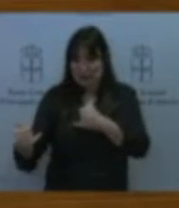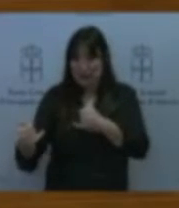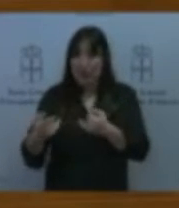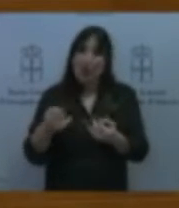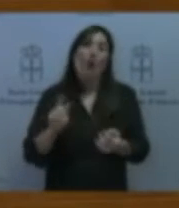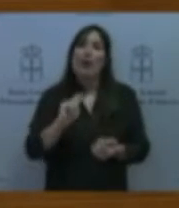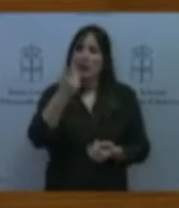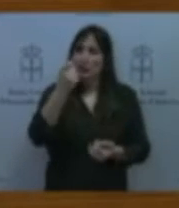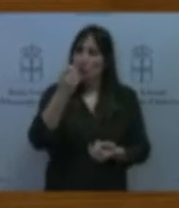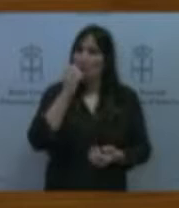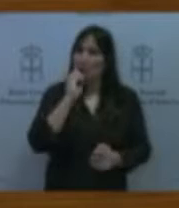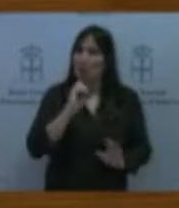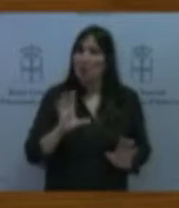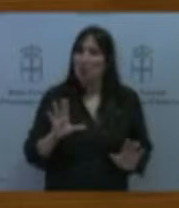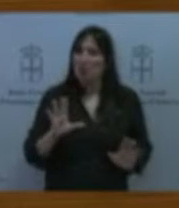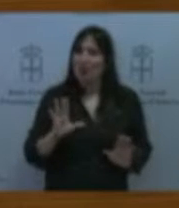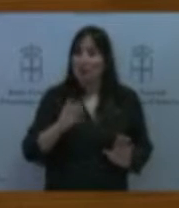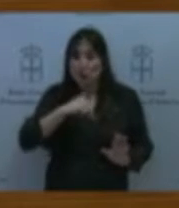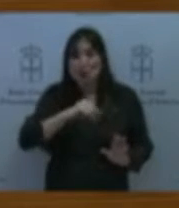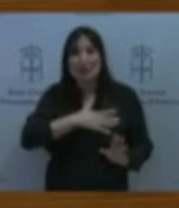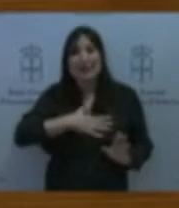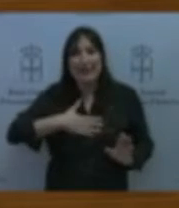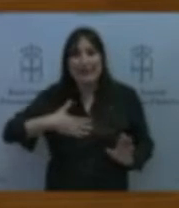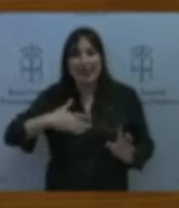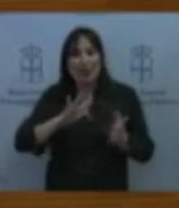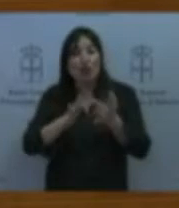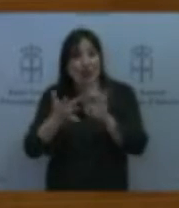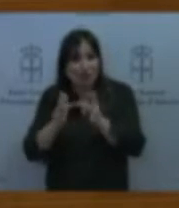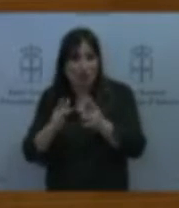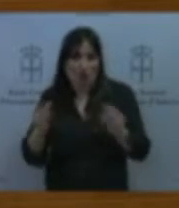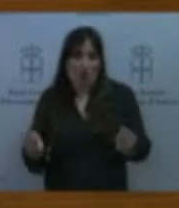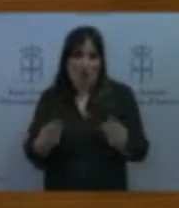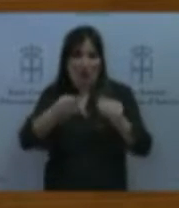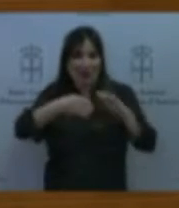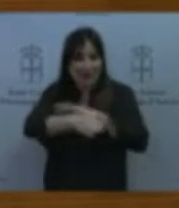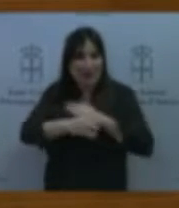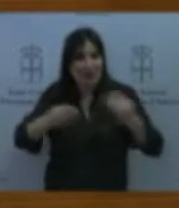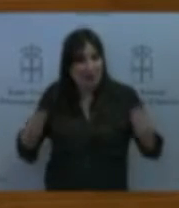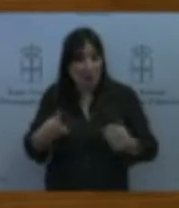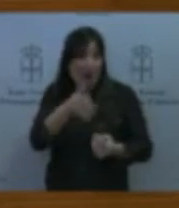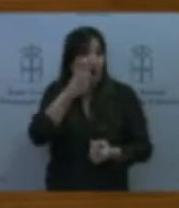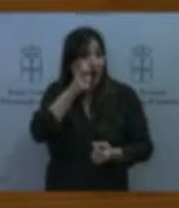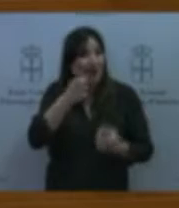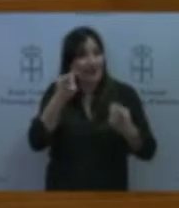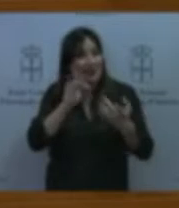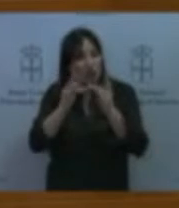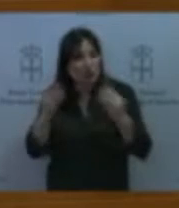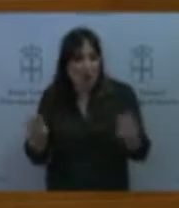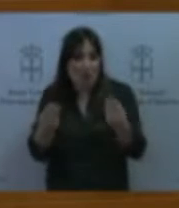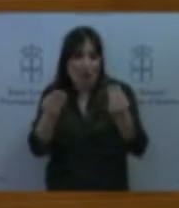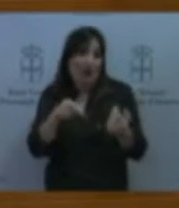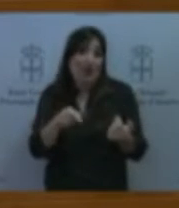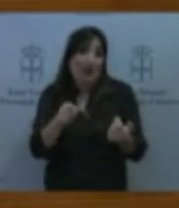mejorar la conectividad la accesibilidad y la movilidad en la zona rural va a ser lógicamente el objetivo uno de los objetivos se ha